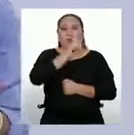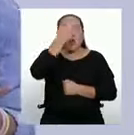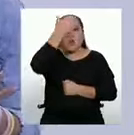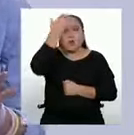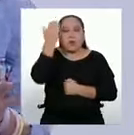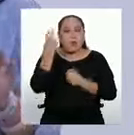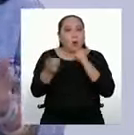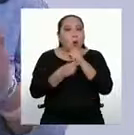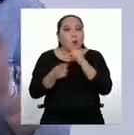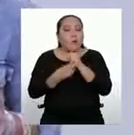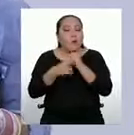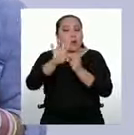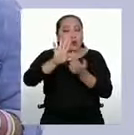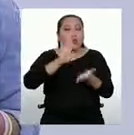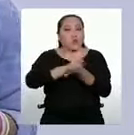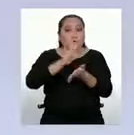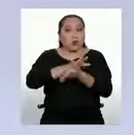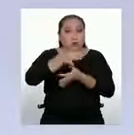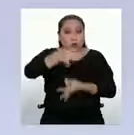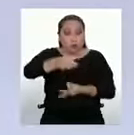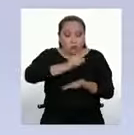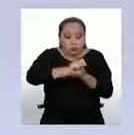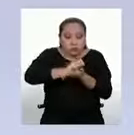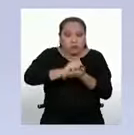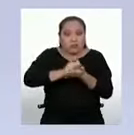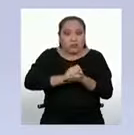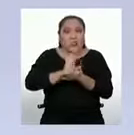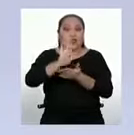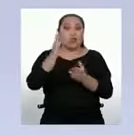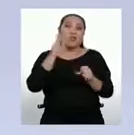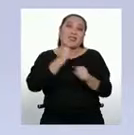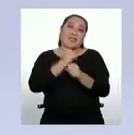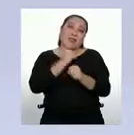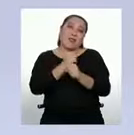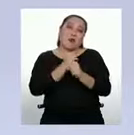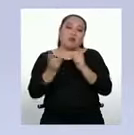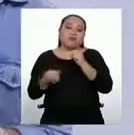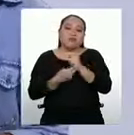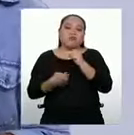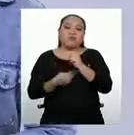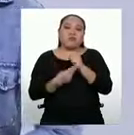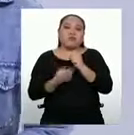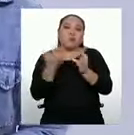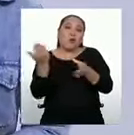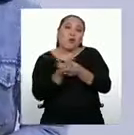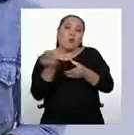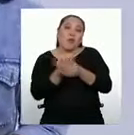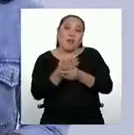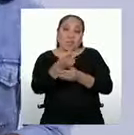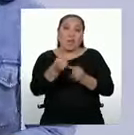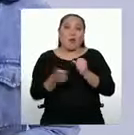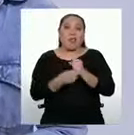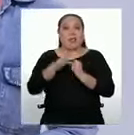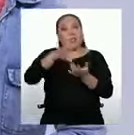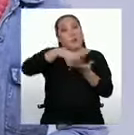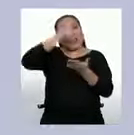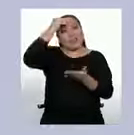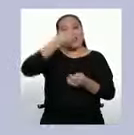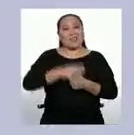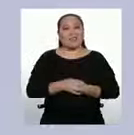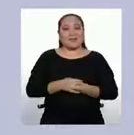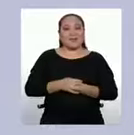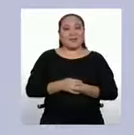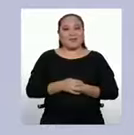registrar los datos que recojas en una hoja de papel. Tus trabajos los guardarás en un folder que será el lugar donde archivarás las evidencias de tu aprendizaje.